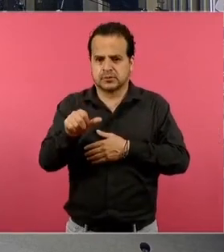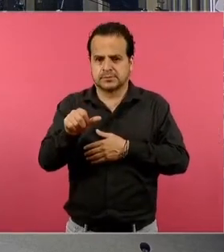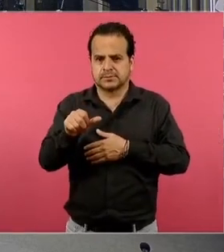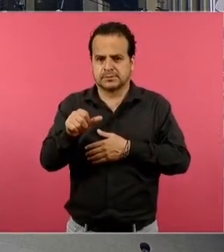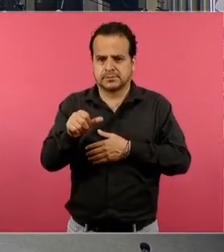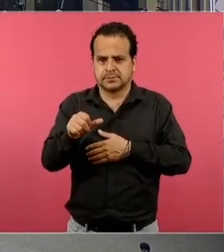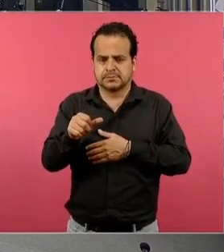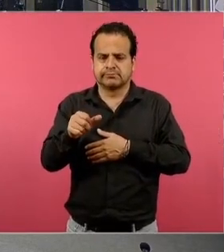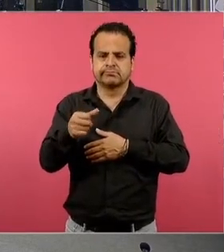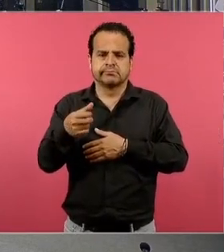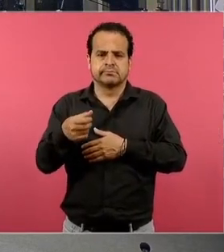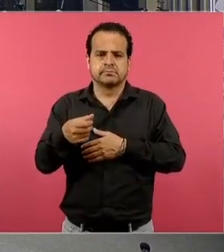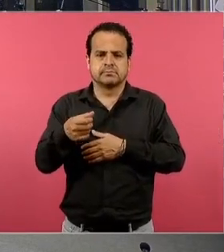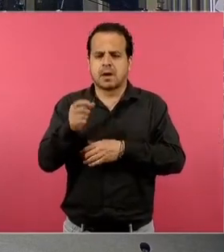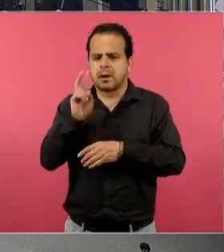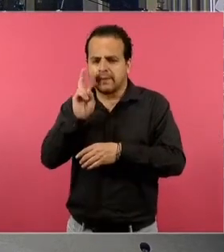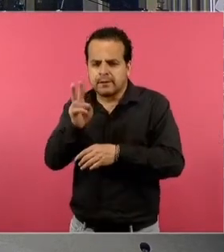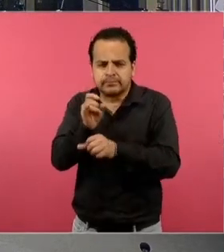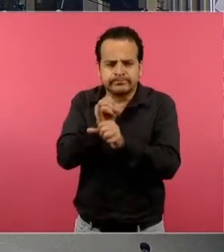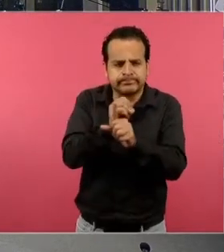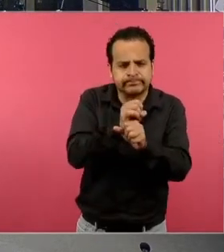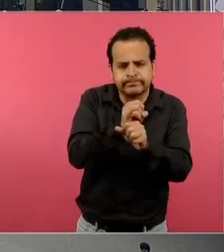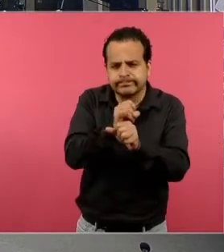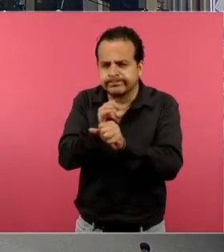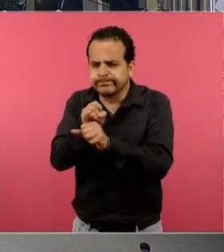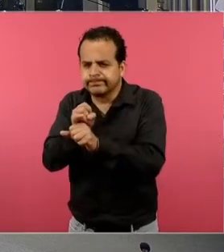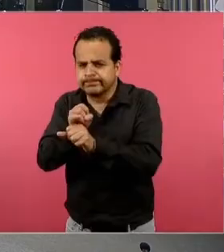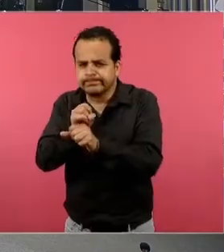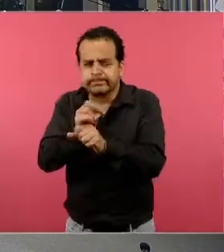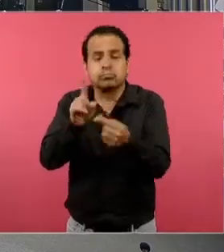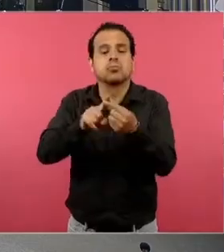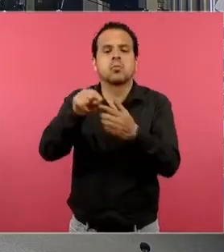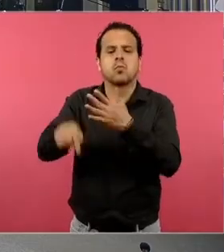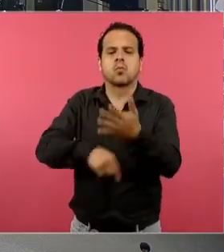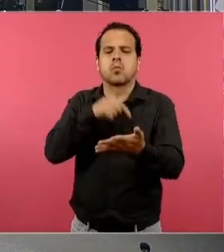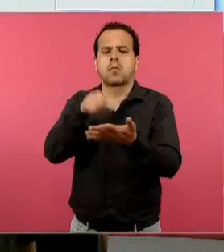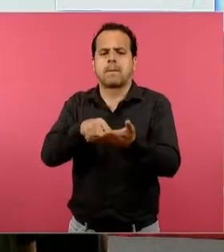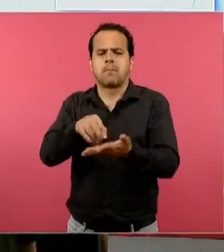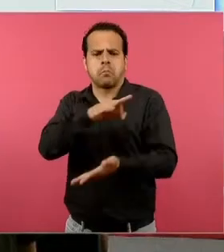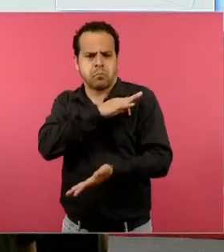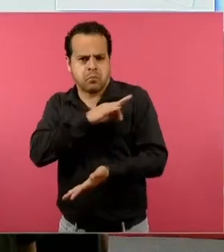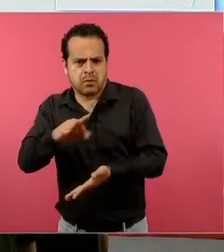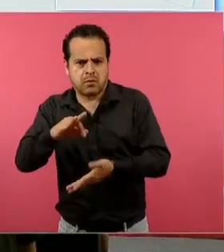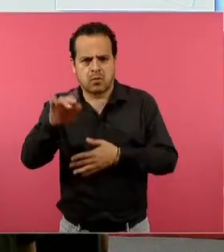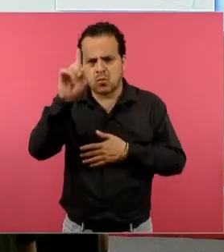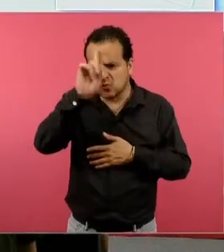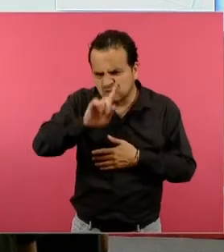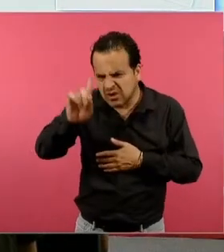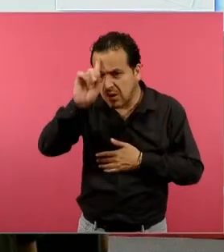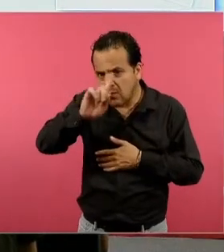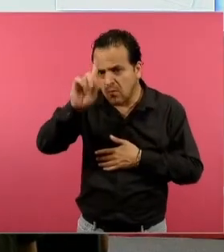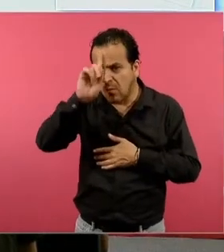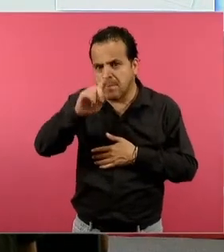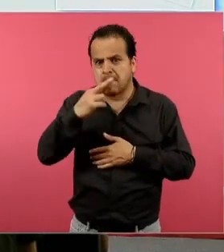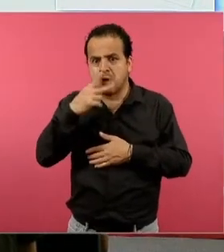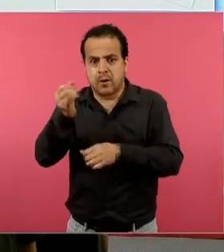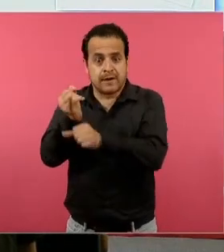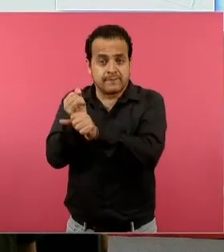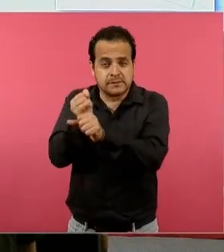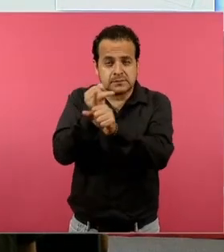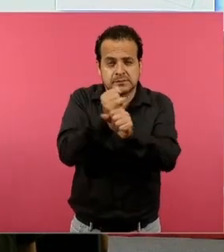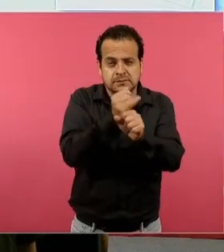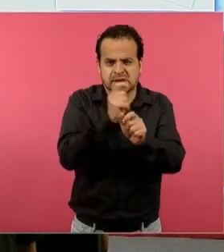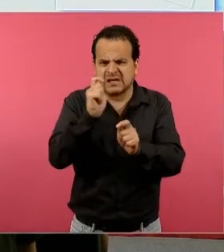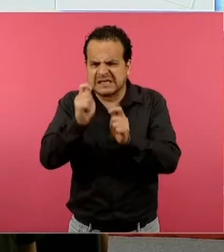qué fuentes de información que se les pueden proponer, pueden recuperar la información, cómo tienen que recuperar la información. Todo el tiempo hablamos de